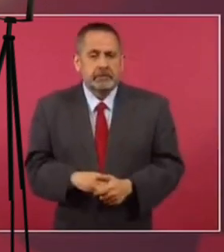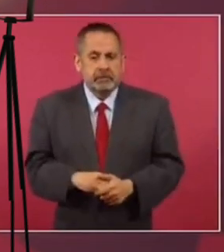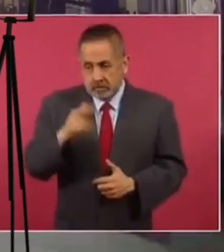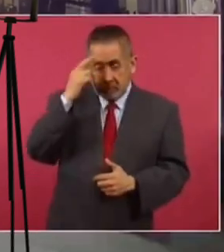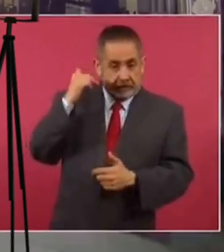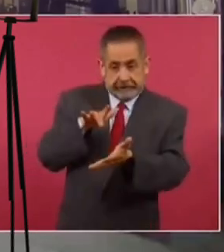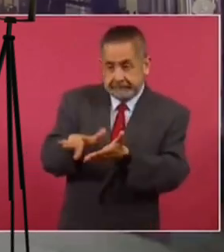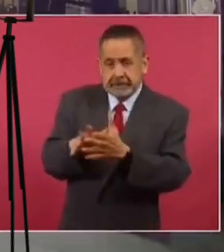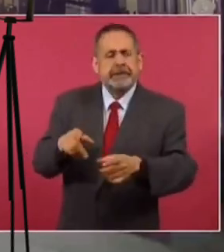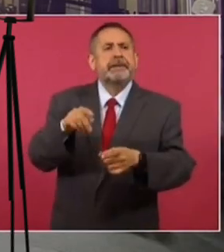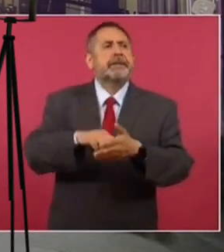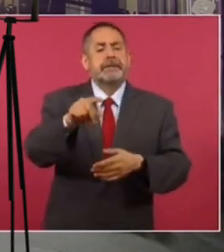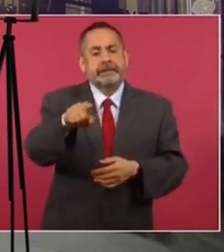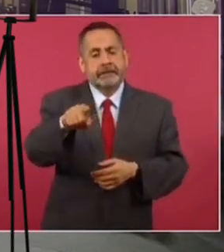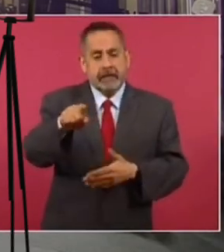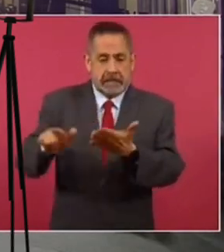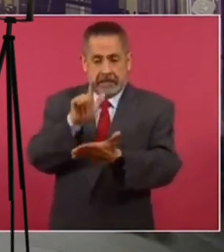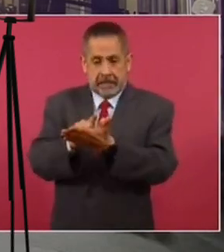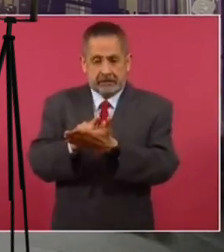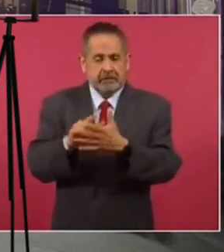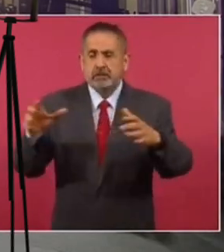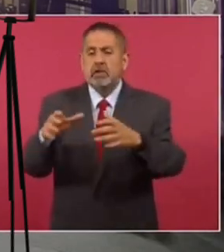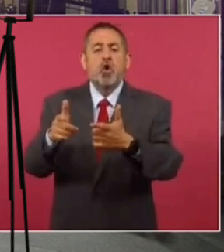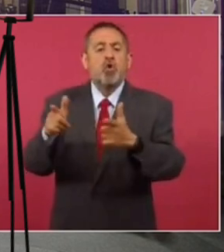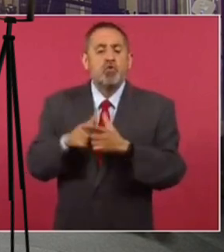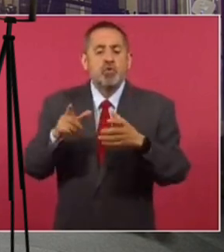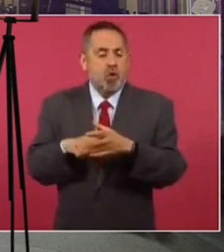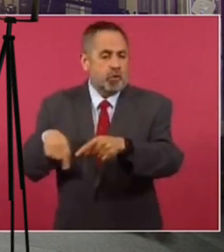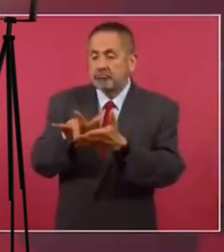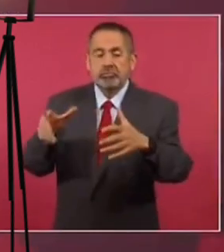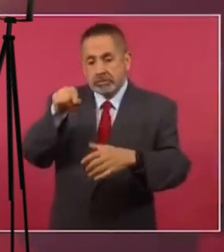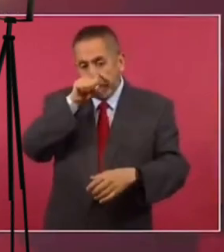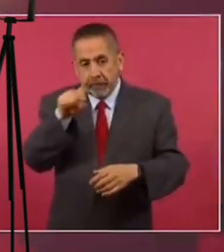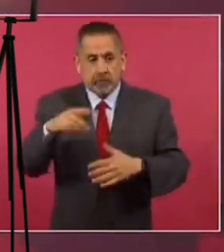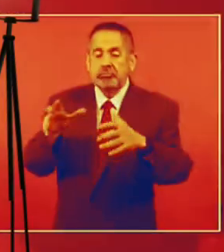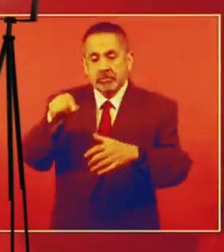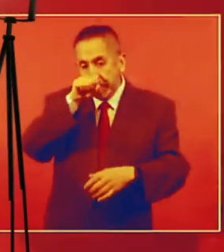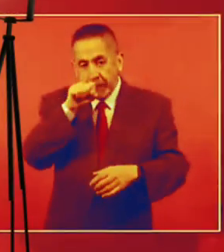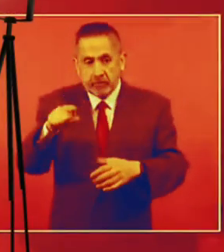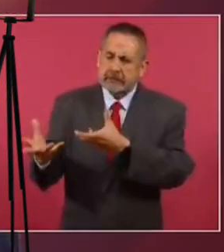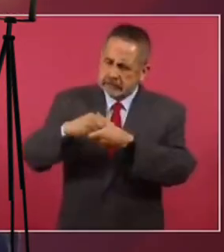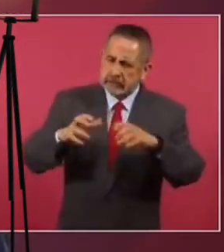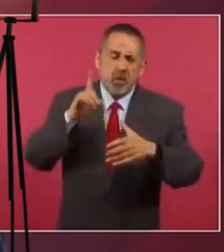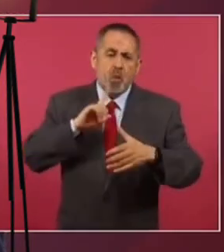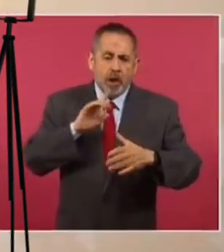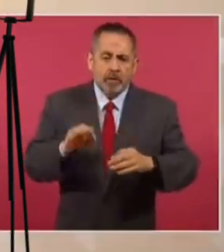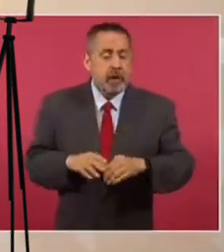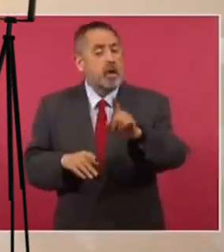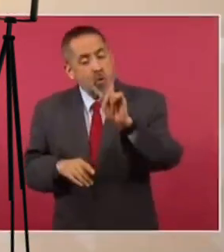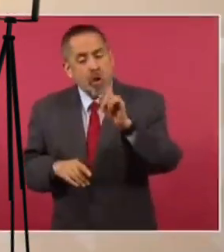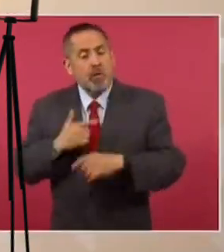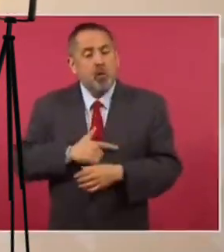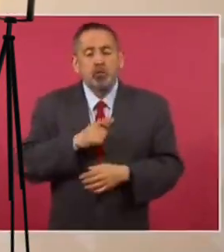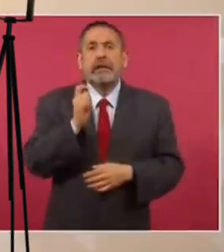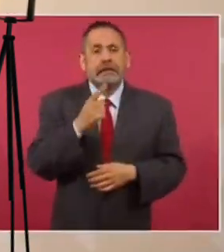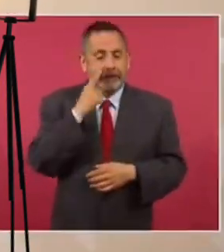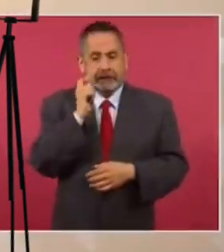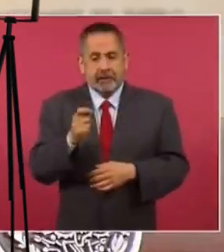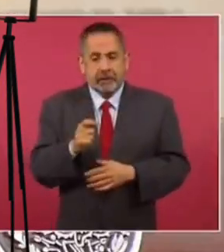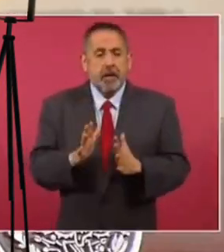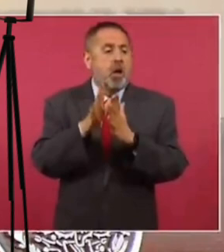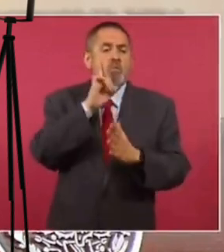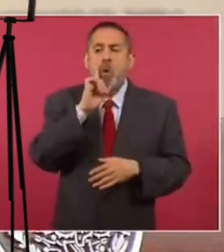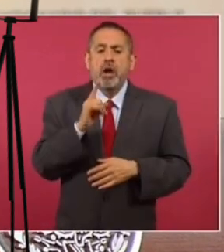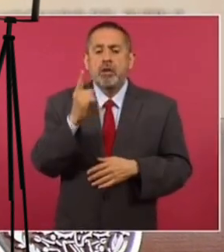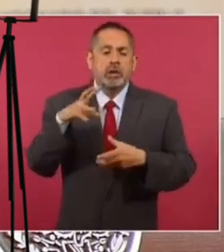Contribuimos a que ahora en la legislatura la mitad sean mujeres, nosotros, nosotros. A me da también mucho gusto porque no es solo la